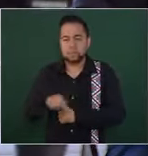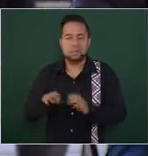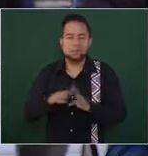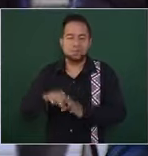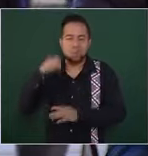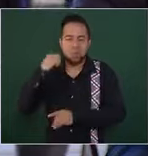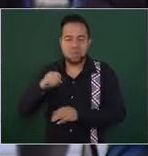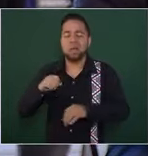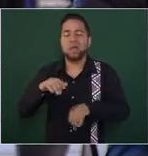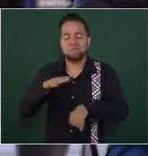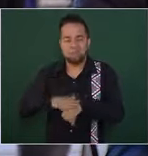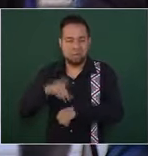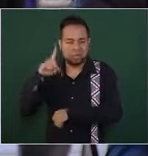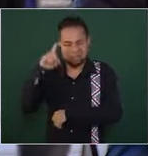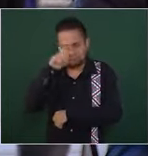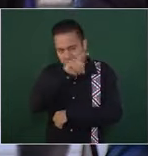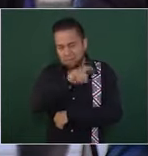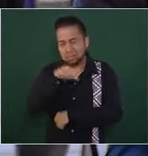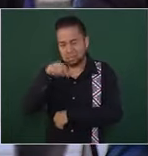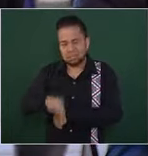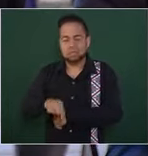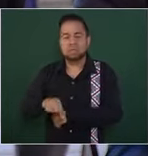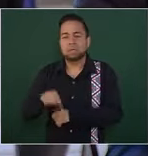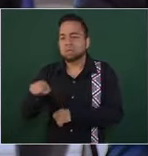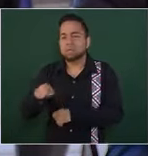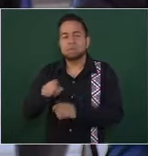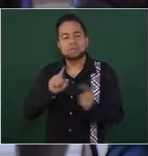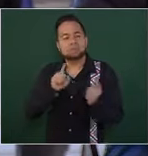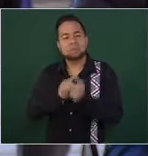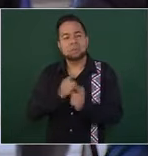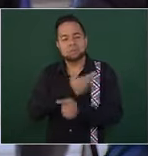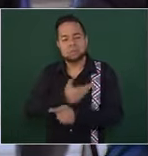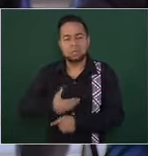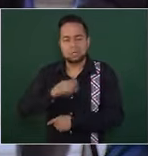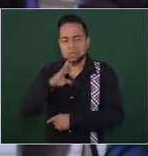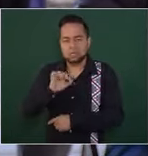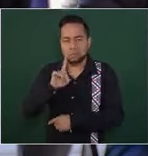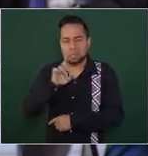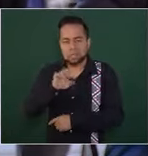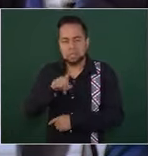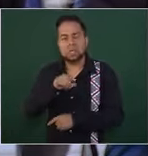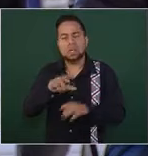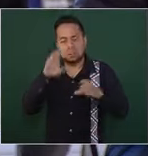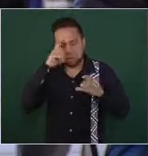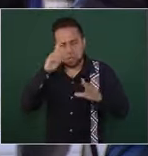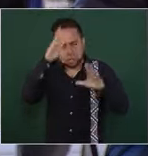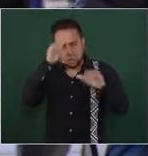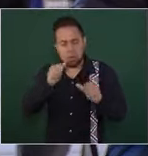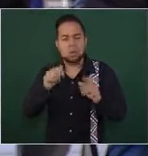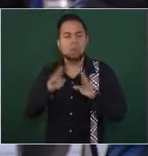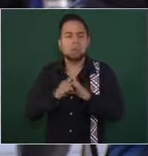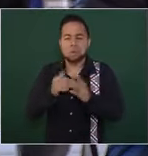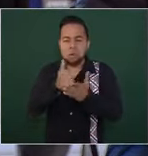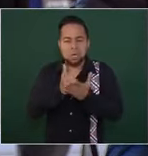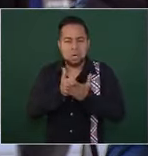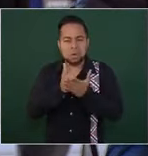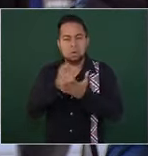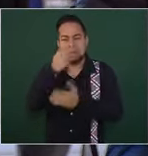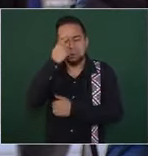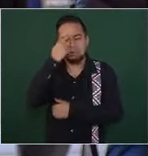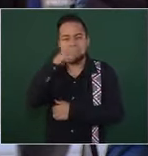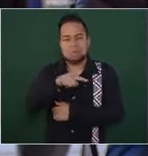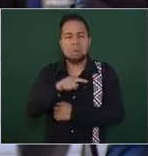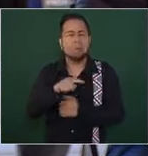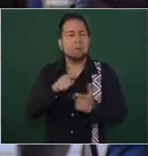a extremo usted platicó con el presidente Biden en la cumbre del foro de cooperación económica hacia pacífico